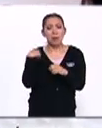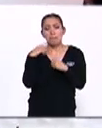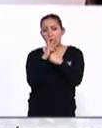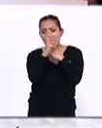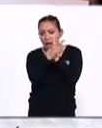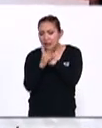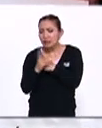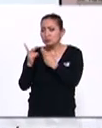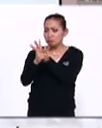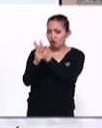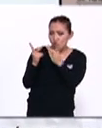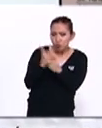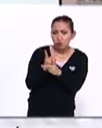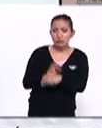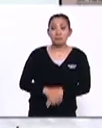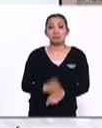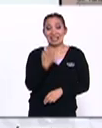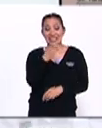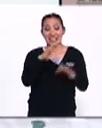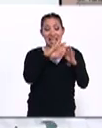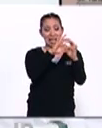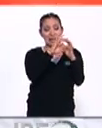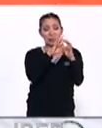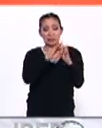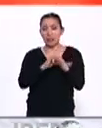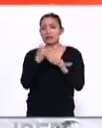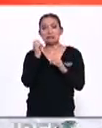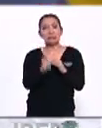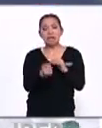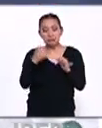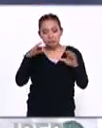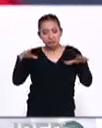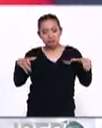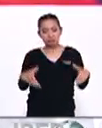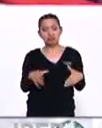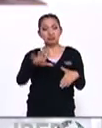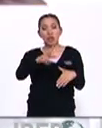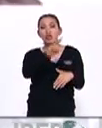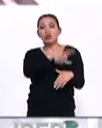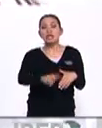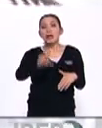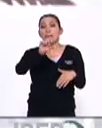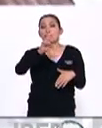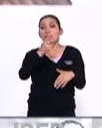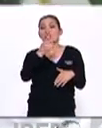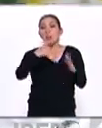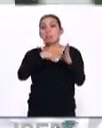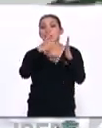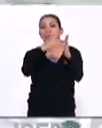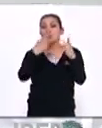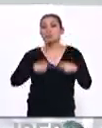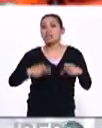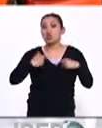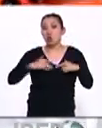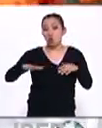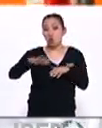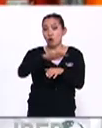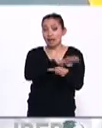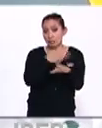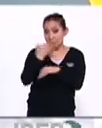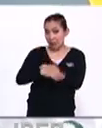pueblos, de productos. Esta Alianza en conjunto concentra a una población de 225 millones de personas,